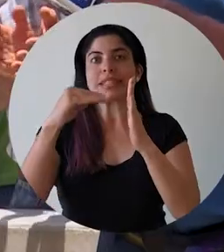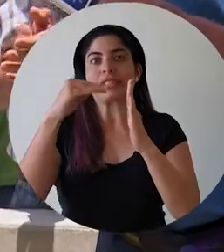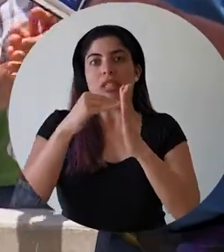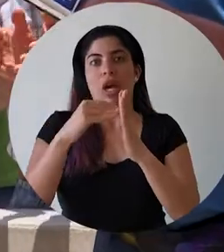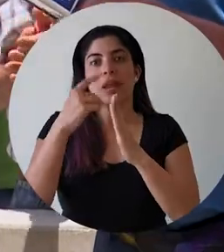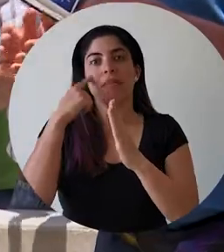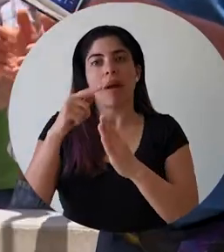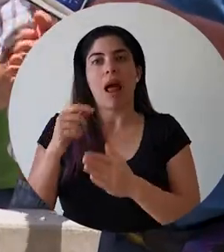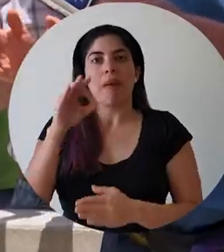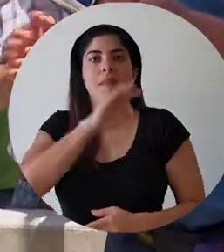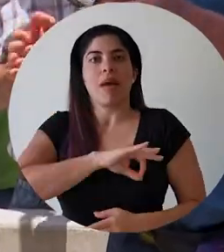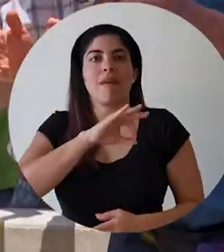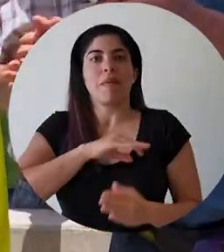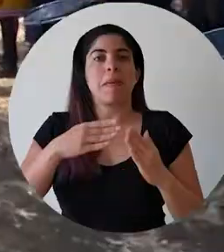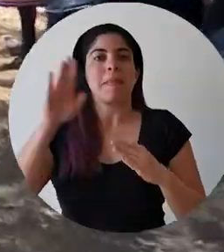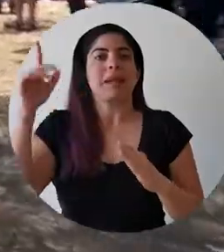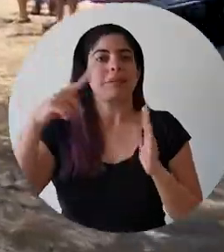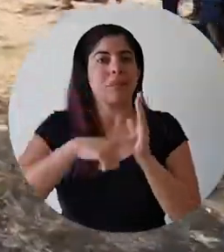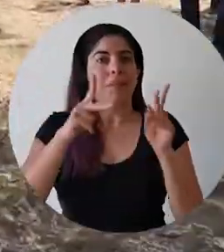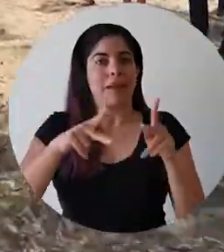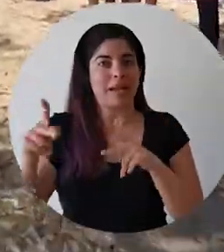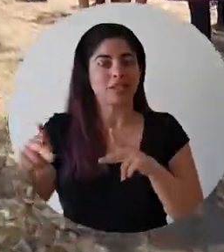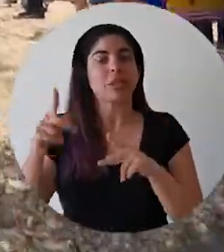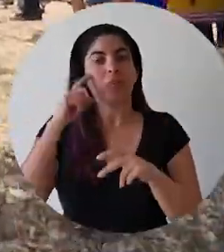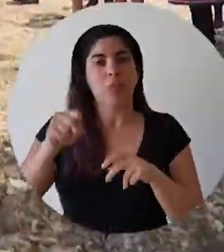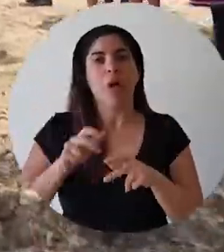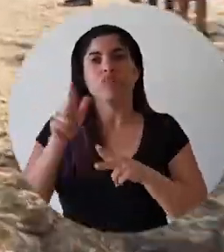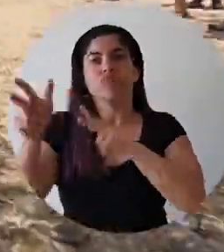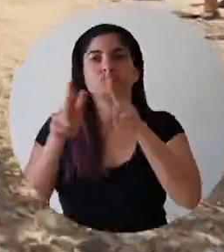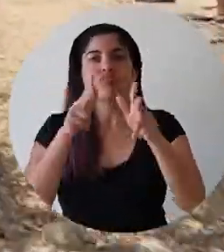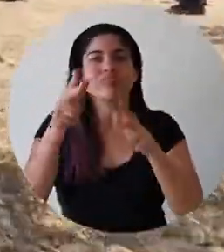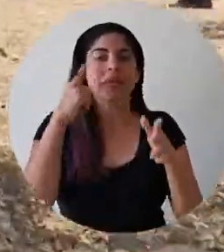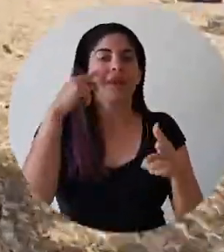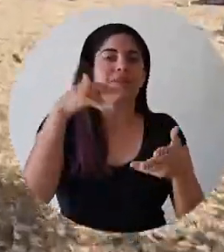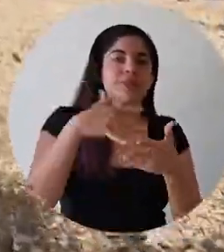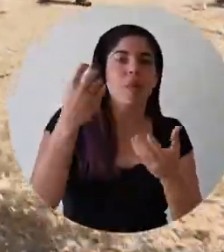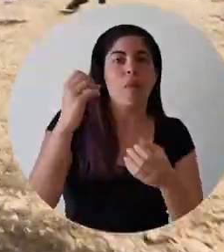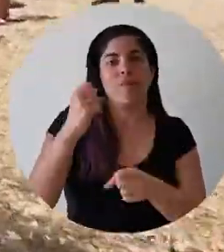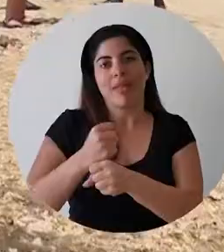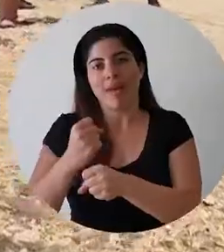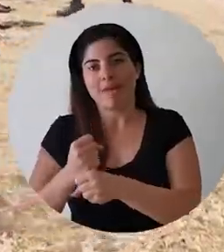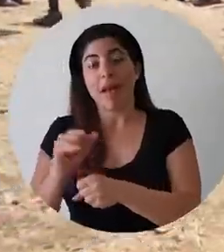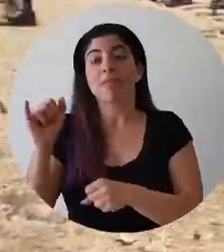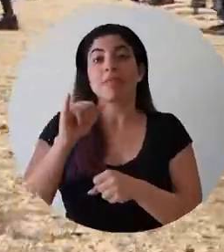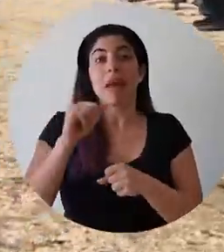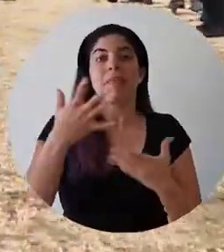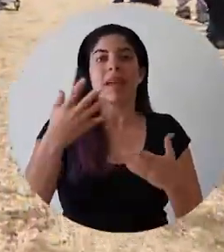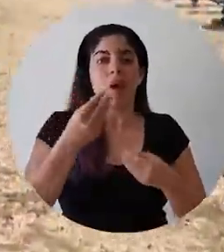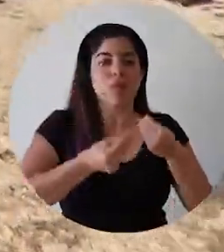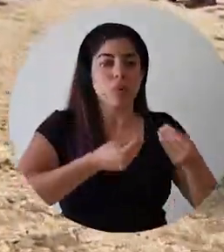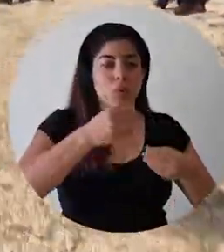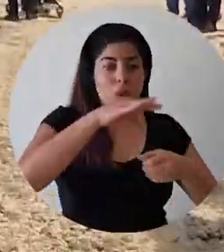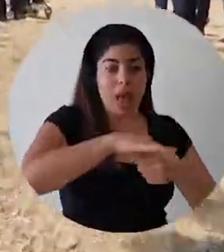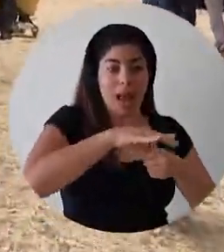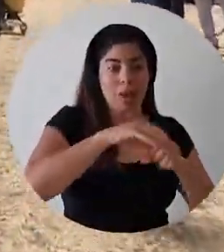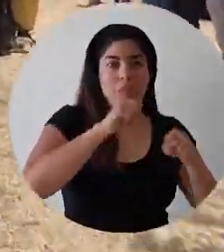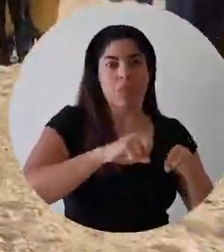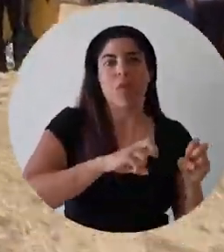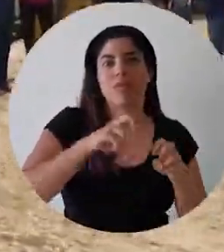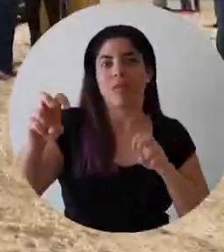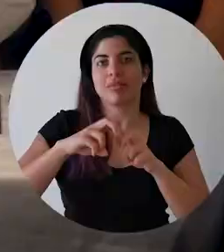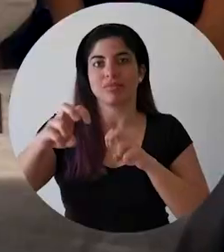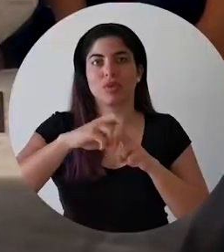que facilitará a más de 1.000 personas el transporte hacia sus centros de estudio y trabajo, así como el transporte de productos